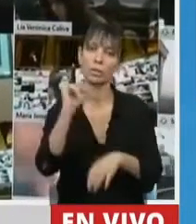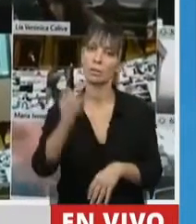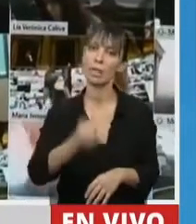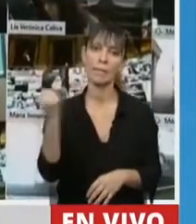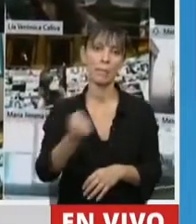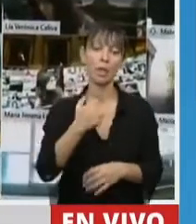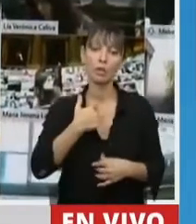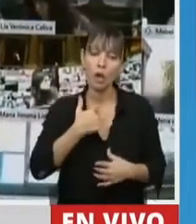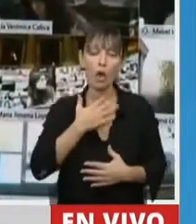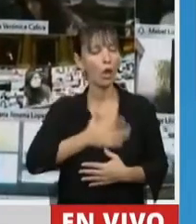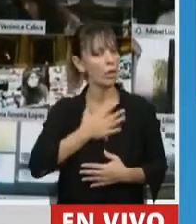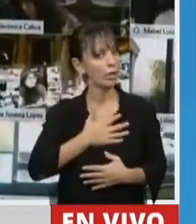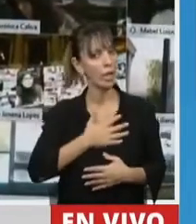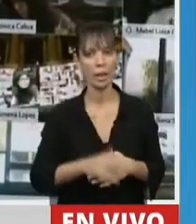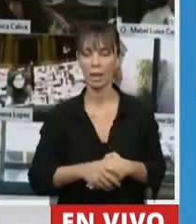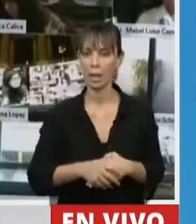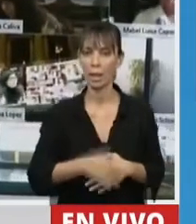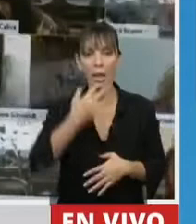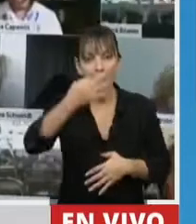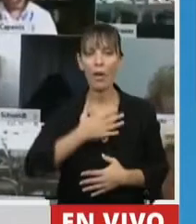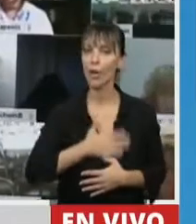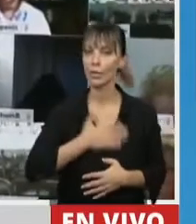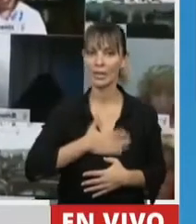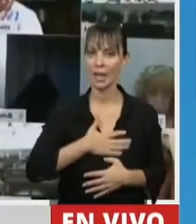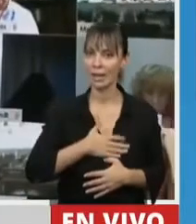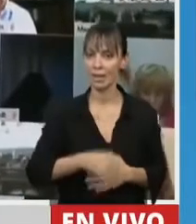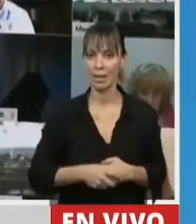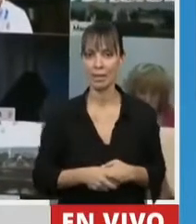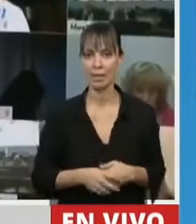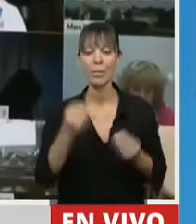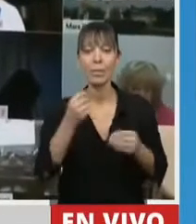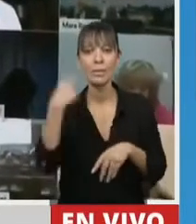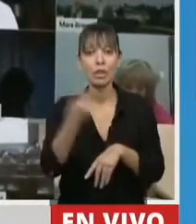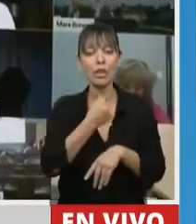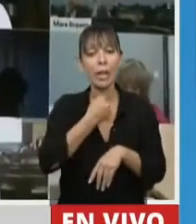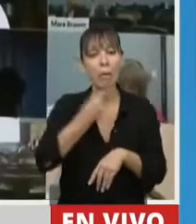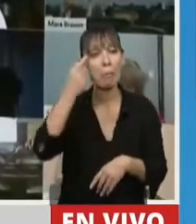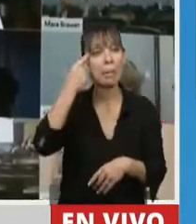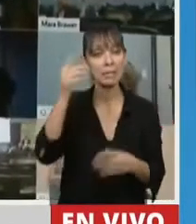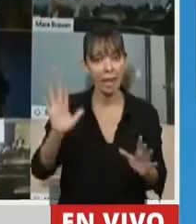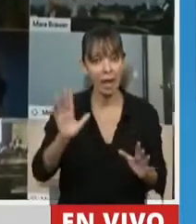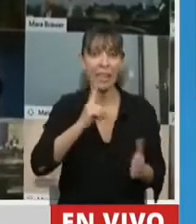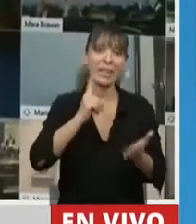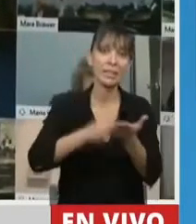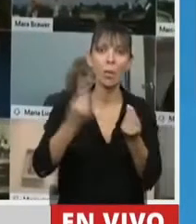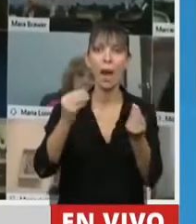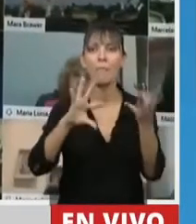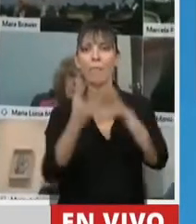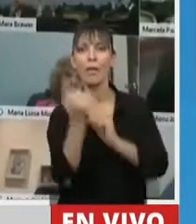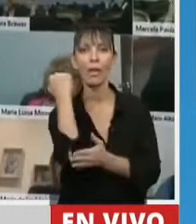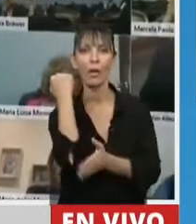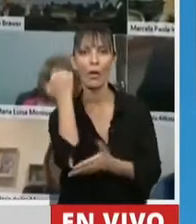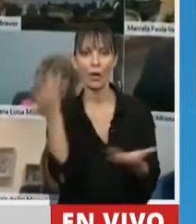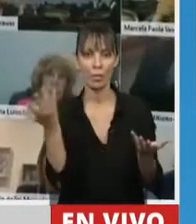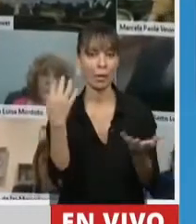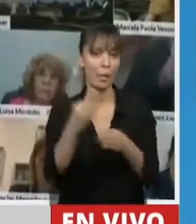la verdad que lo celebro, lo celebro enormemente, porque si queremos definir qué modelo económico queremos,